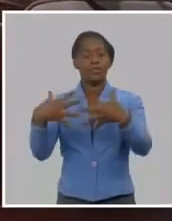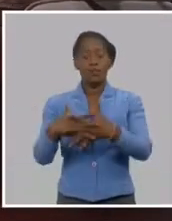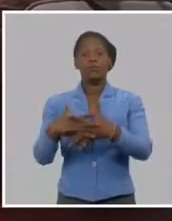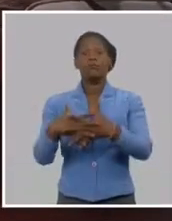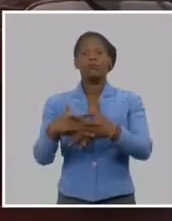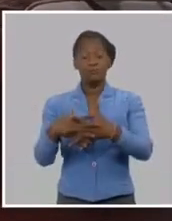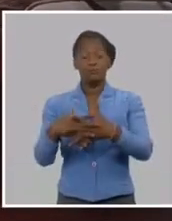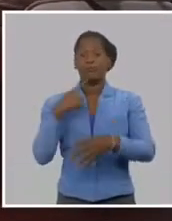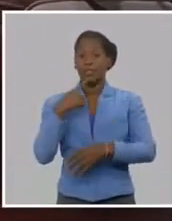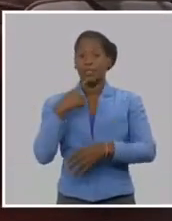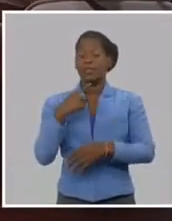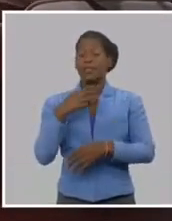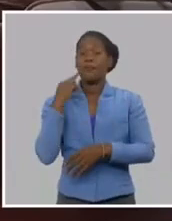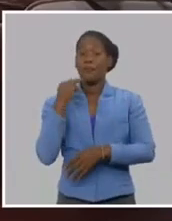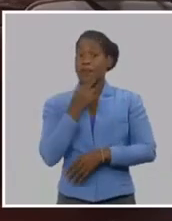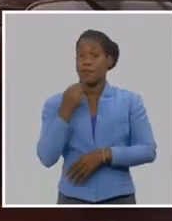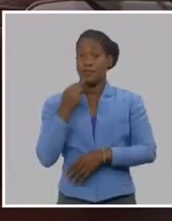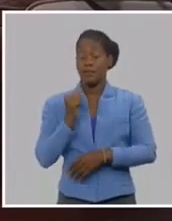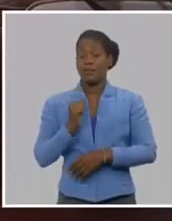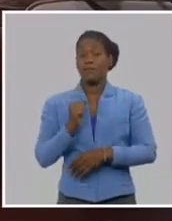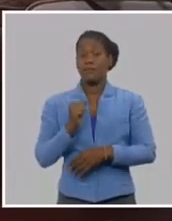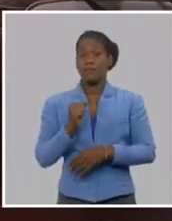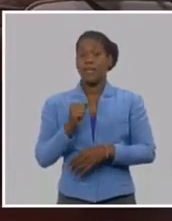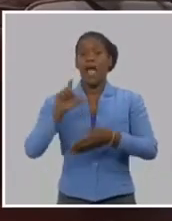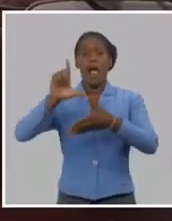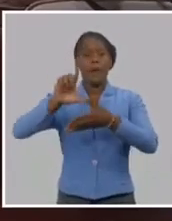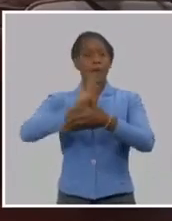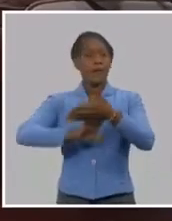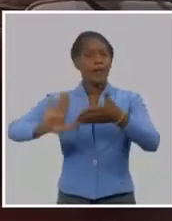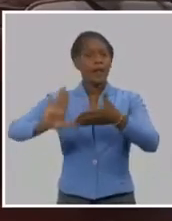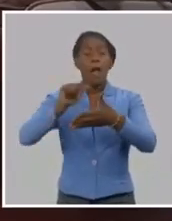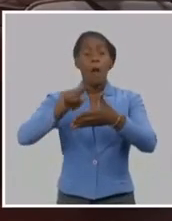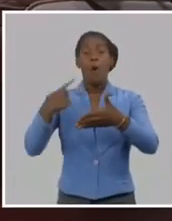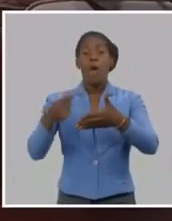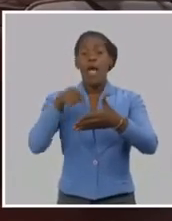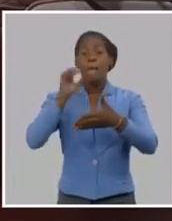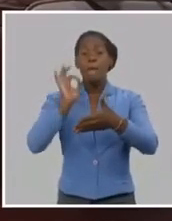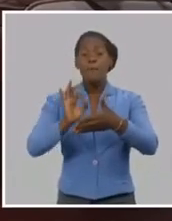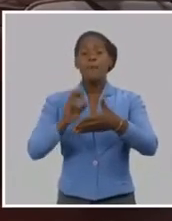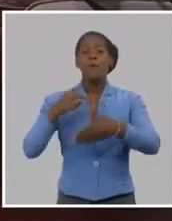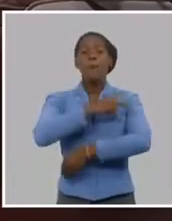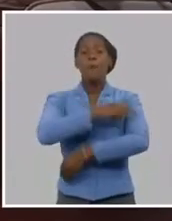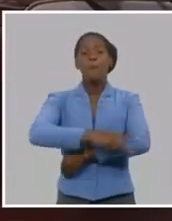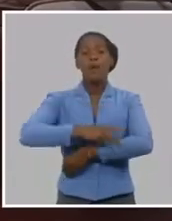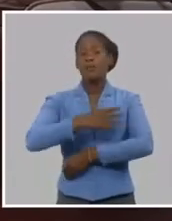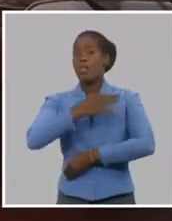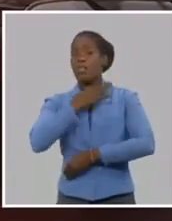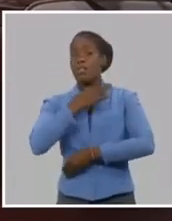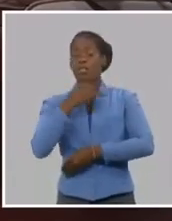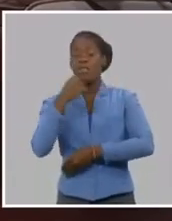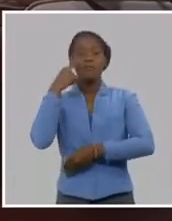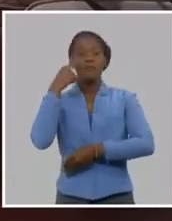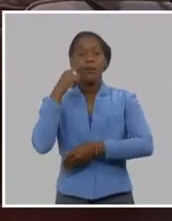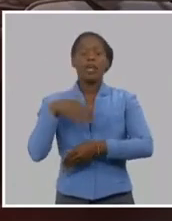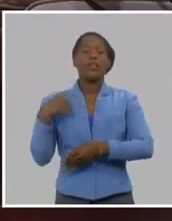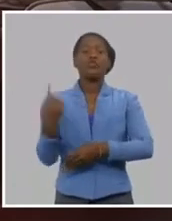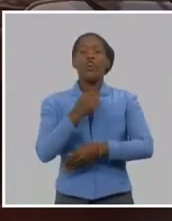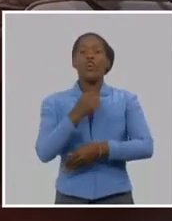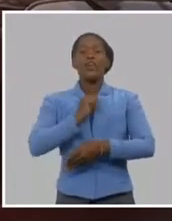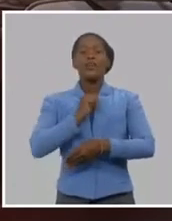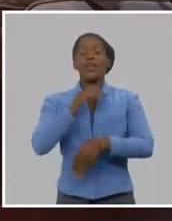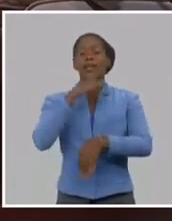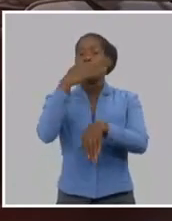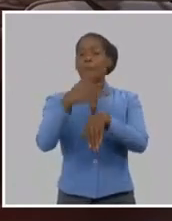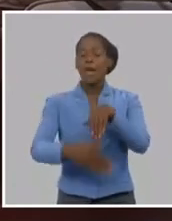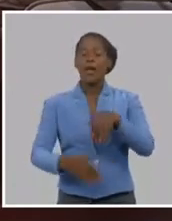en el caso de América Latina, en su identidad, en sus factores propios, describió en un momento dado, esta frase que